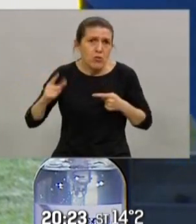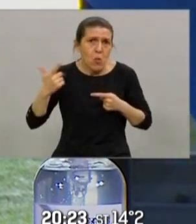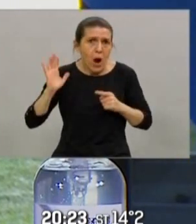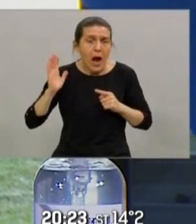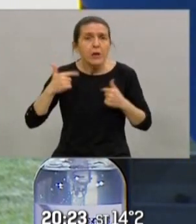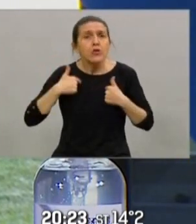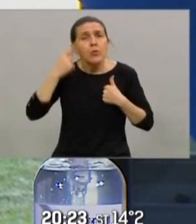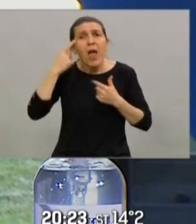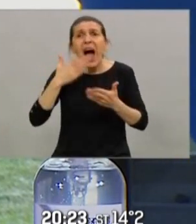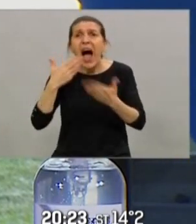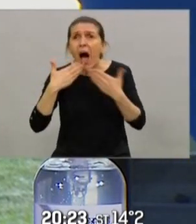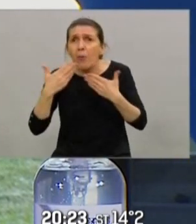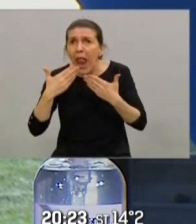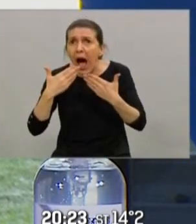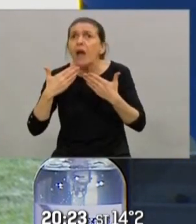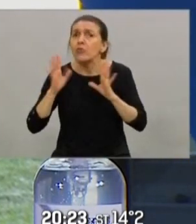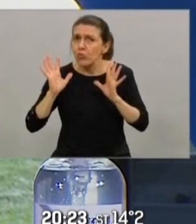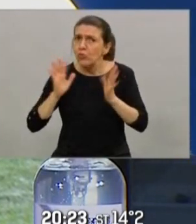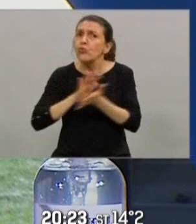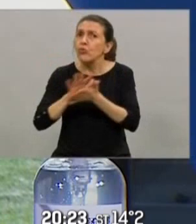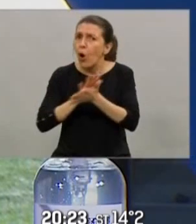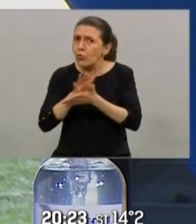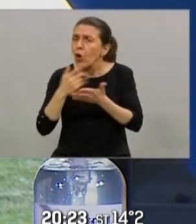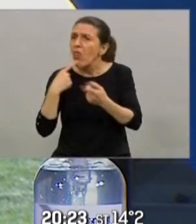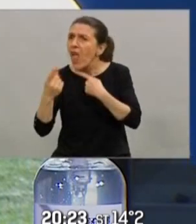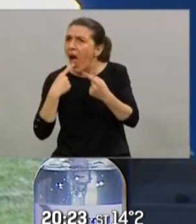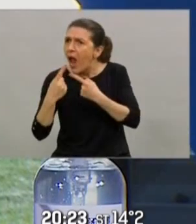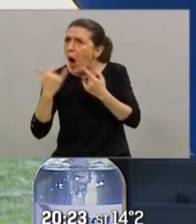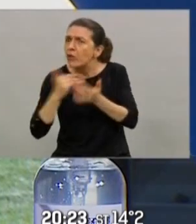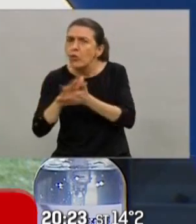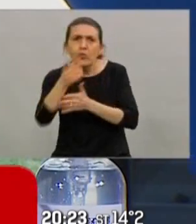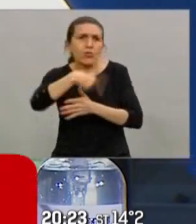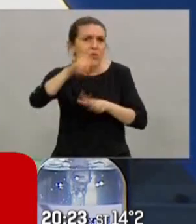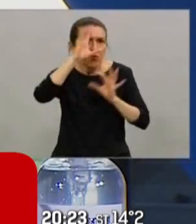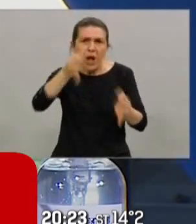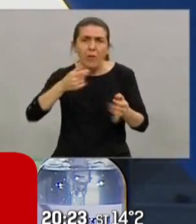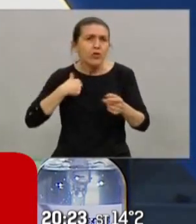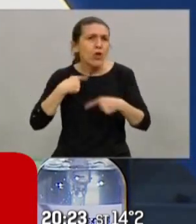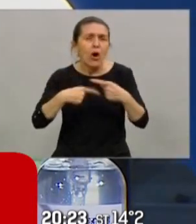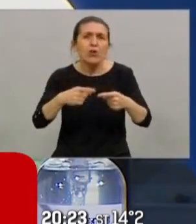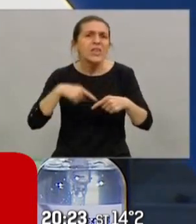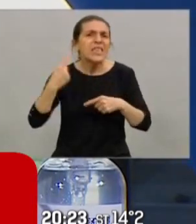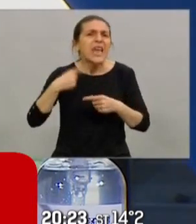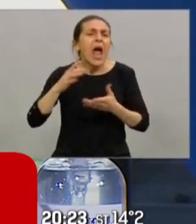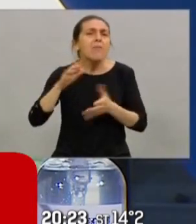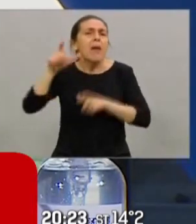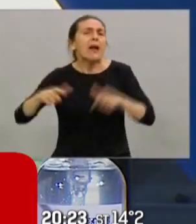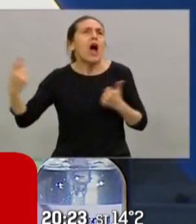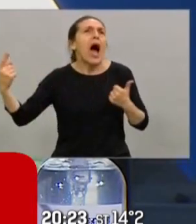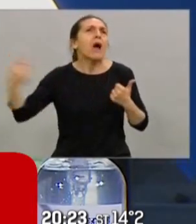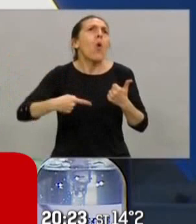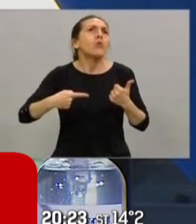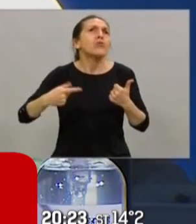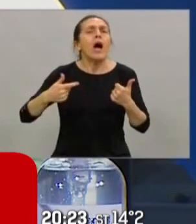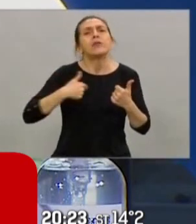el diálogo es un camino y nunca voy a ceder en ese camino lo saben todos siempre me acusaron entre comillas